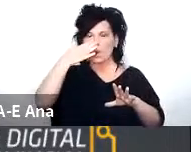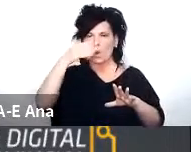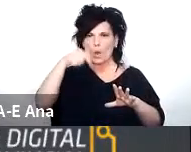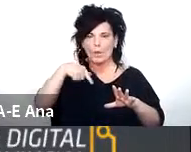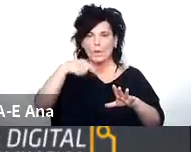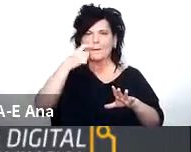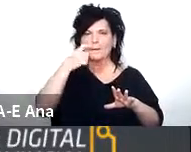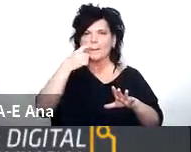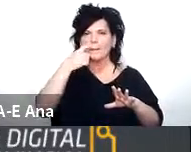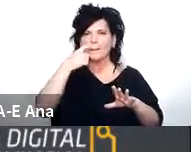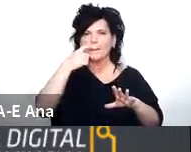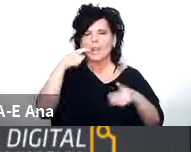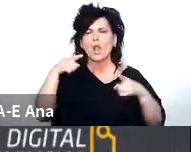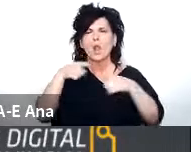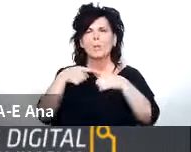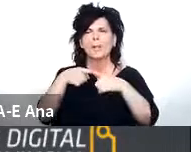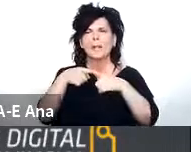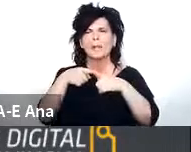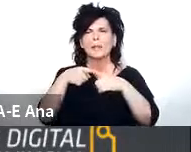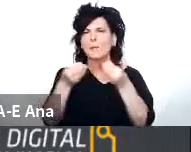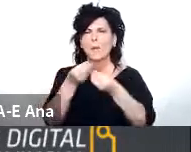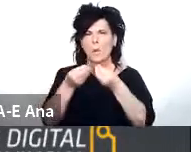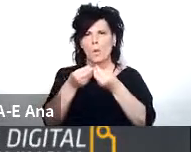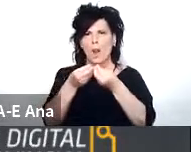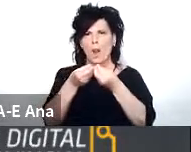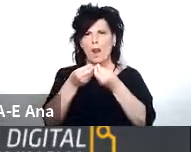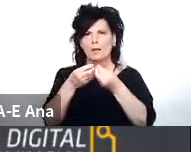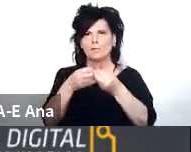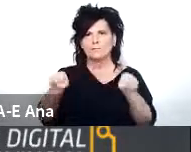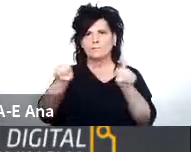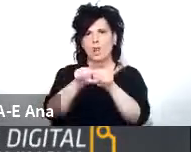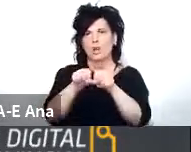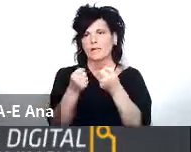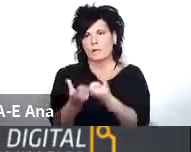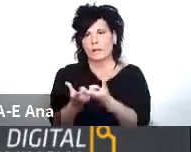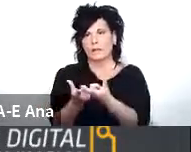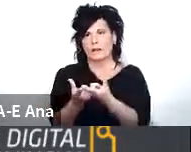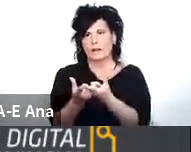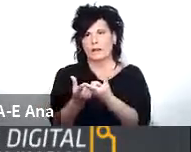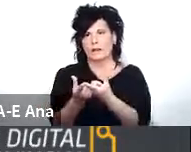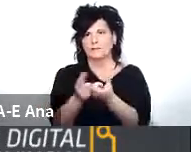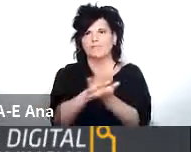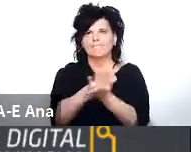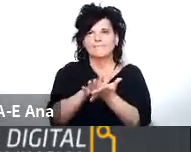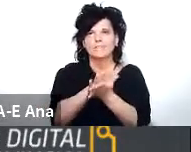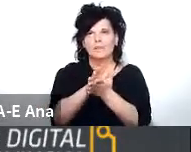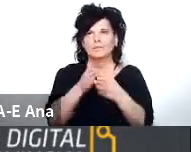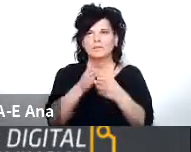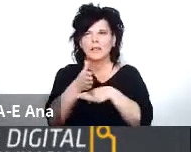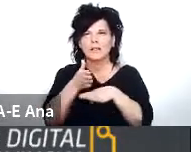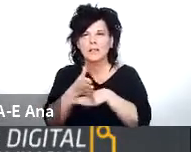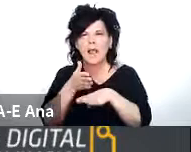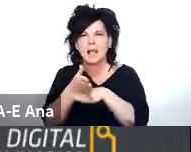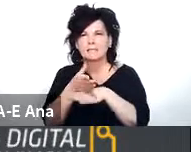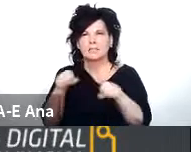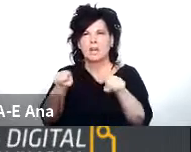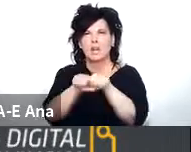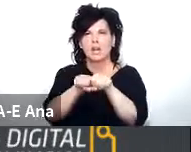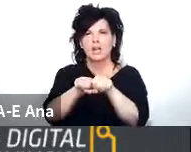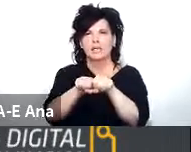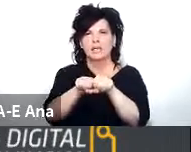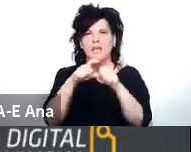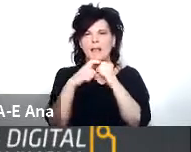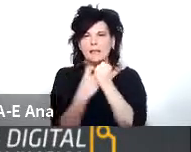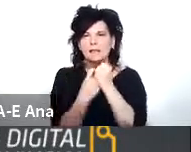el objetivo de la agencia es brindar conectividad y mejorar las condiciones de acceso a la conectividad de internet o